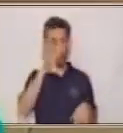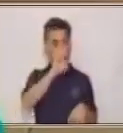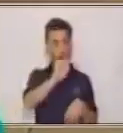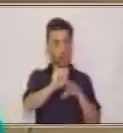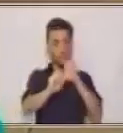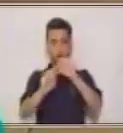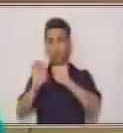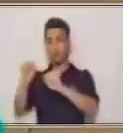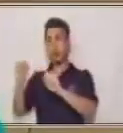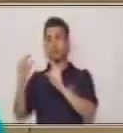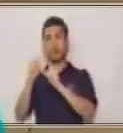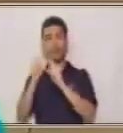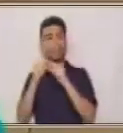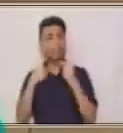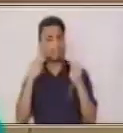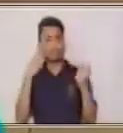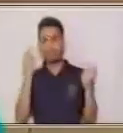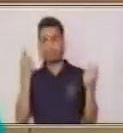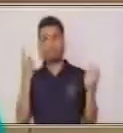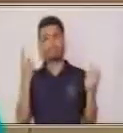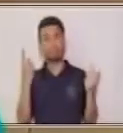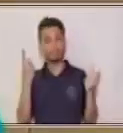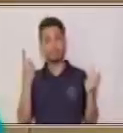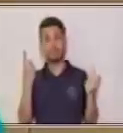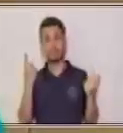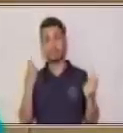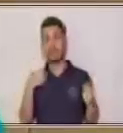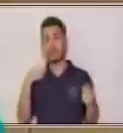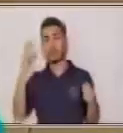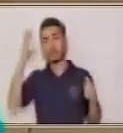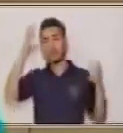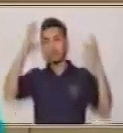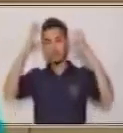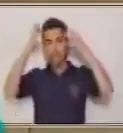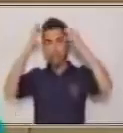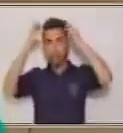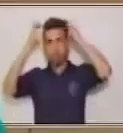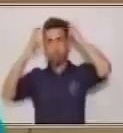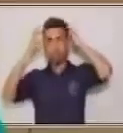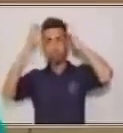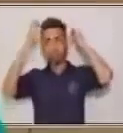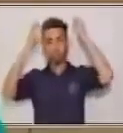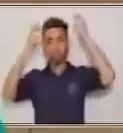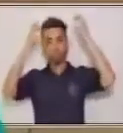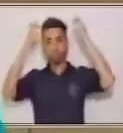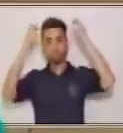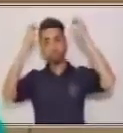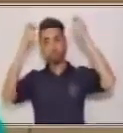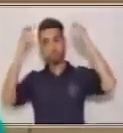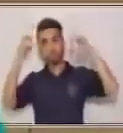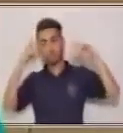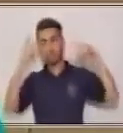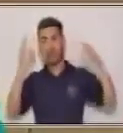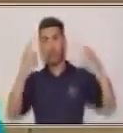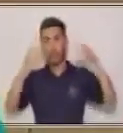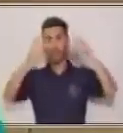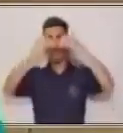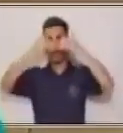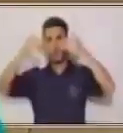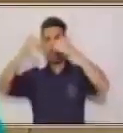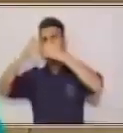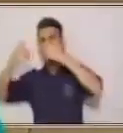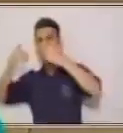que no vamos a decodificar y nuestro cerebro en ese preciso momento empieza a separar